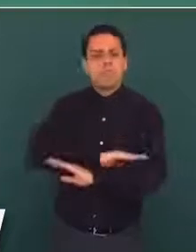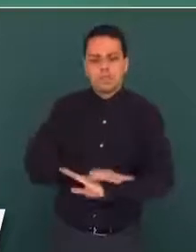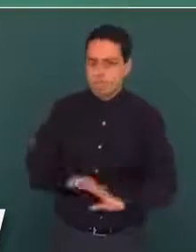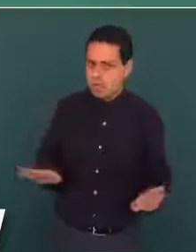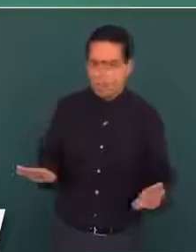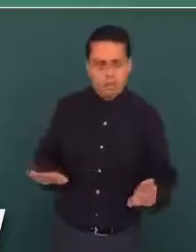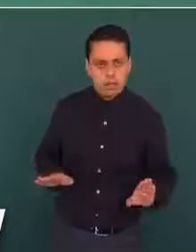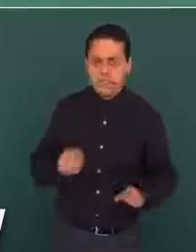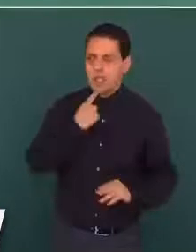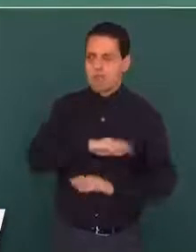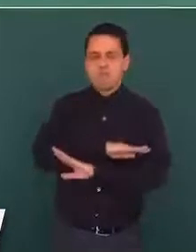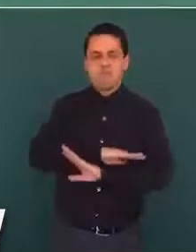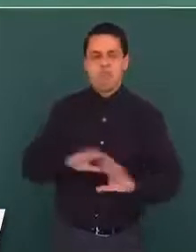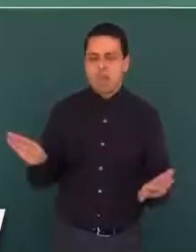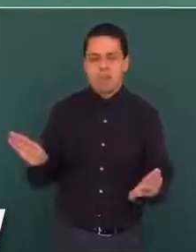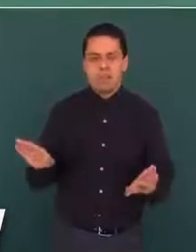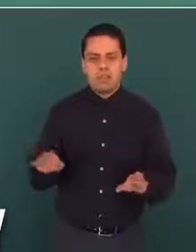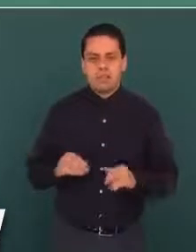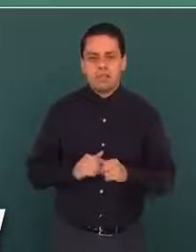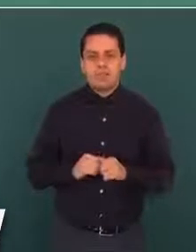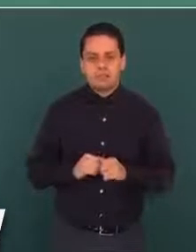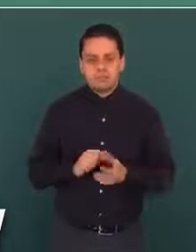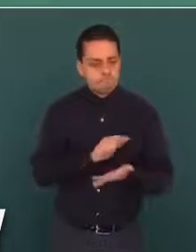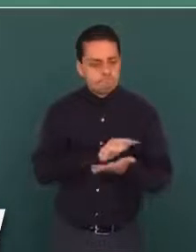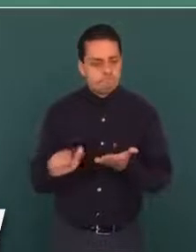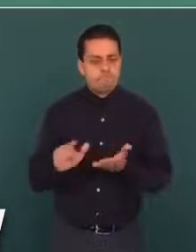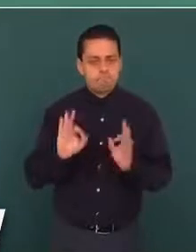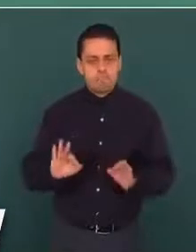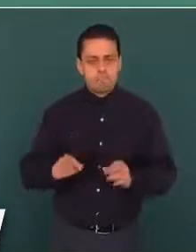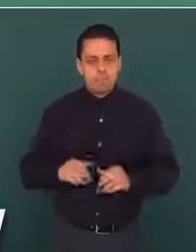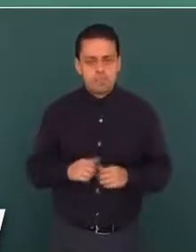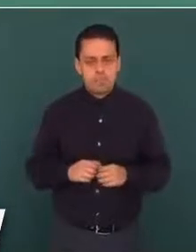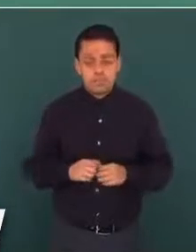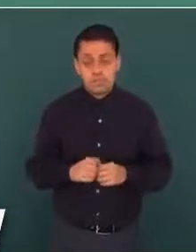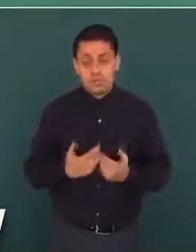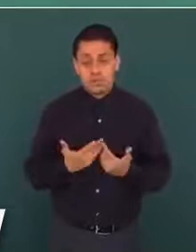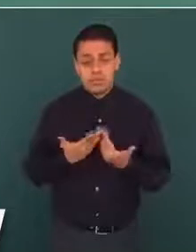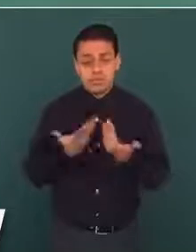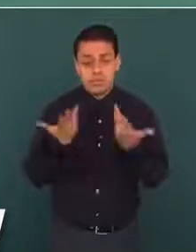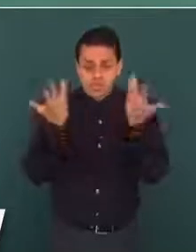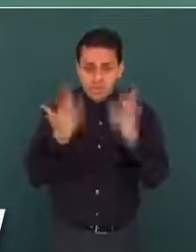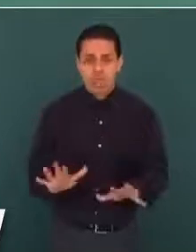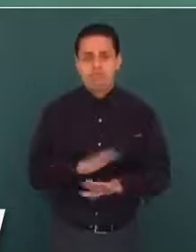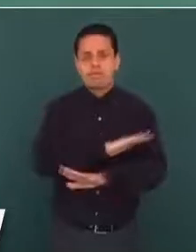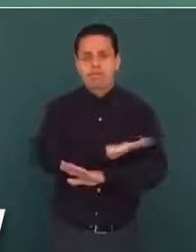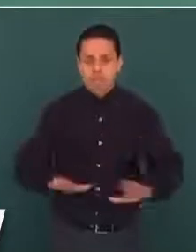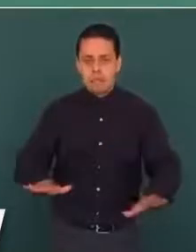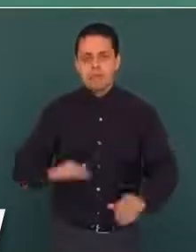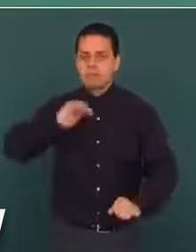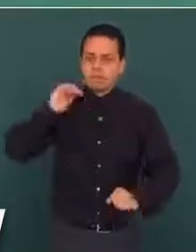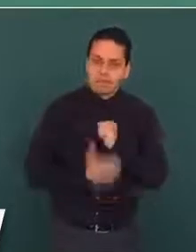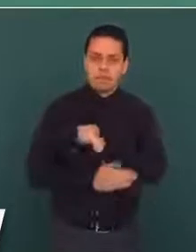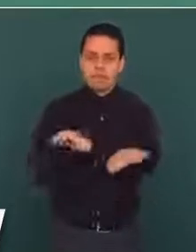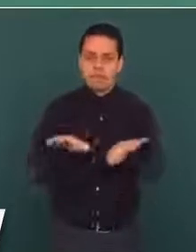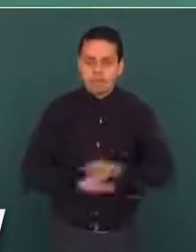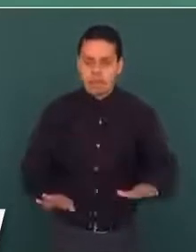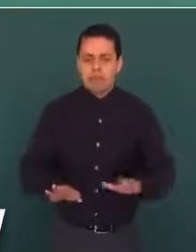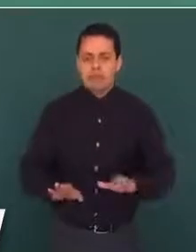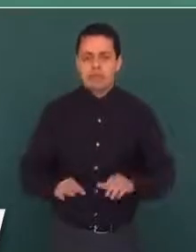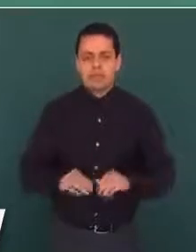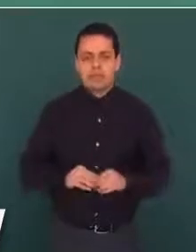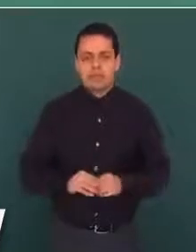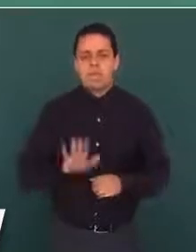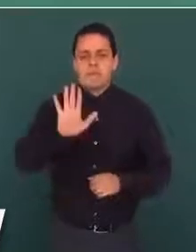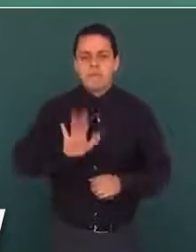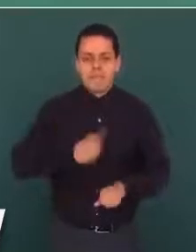que ya se acabe con la peste